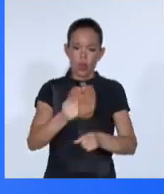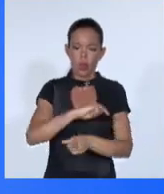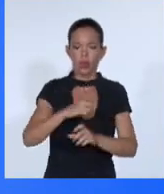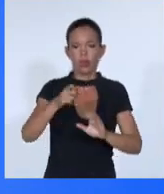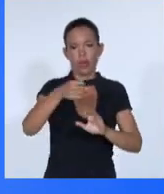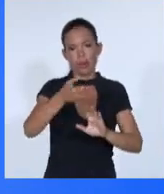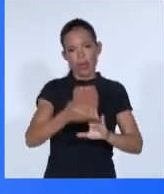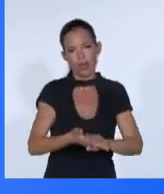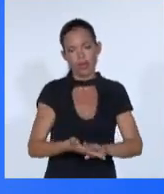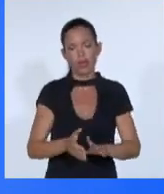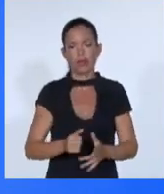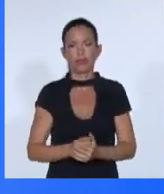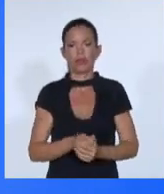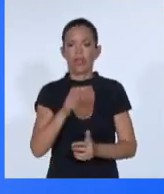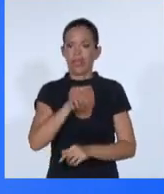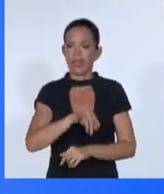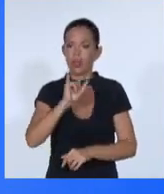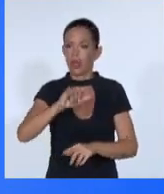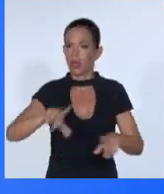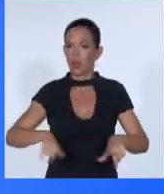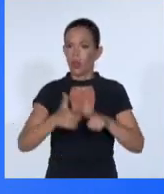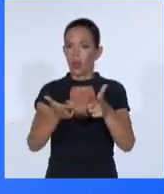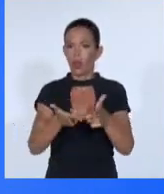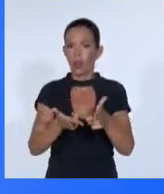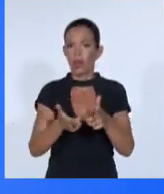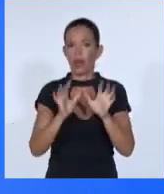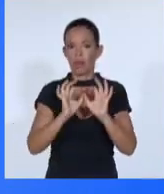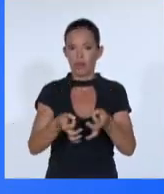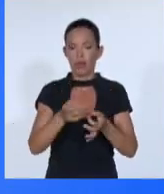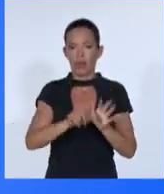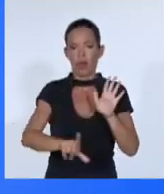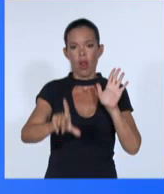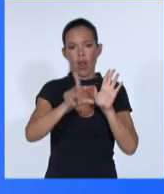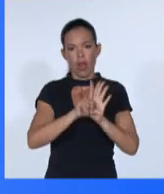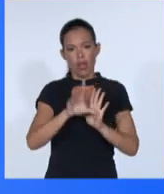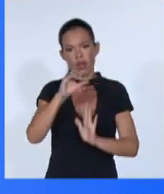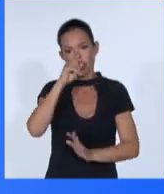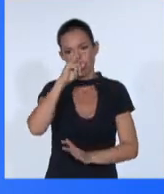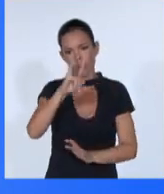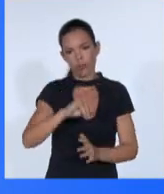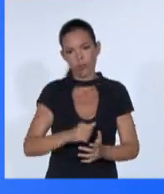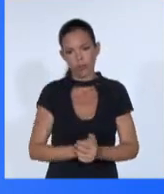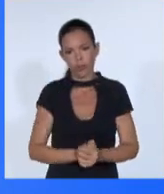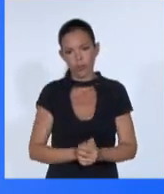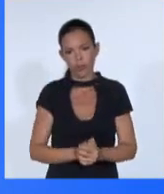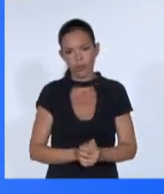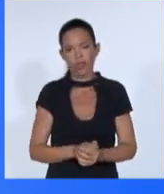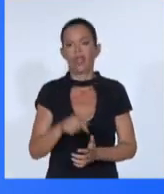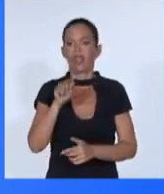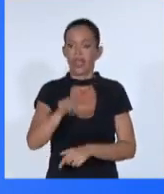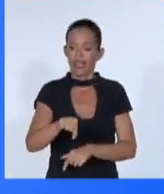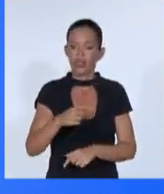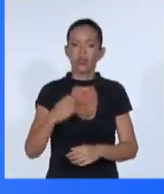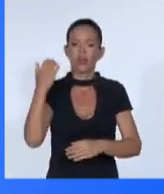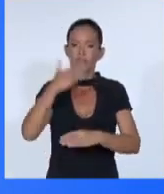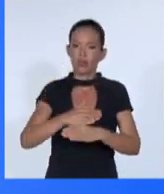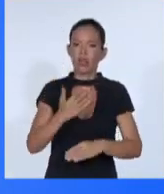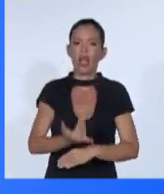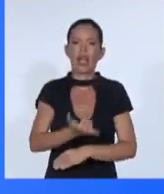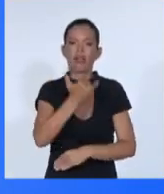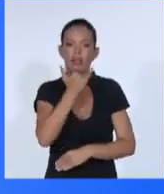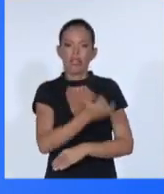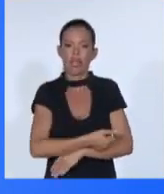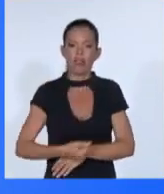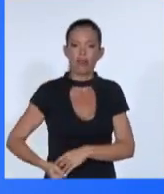de la Carta de las Naciones Unidas. Esas medidas obstaculizan seriamente los esfuerzos de los países afectados